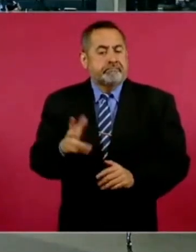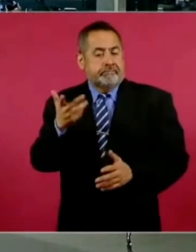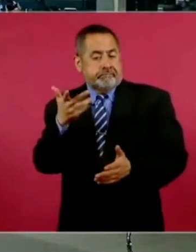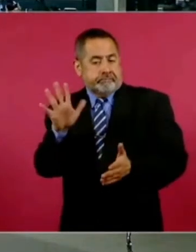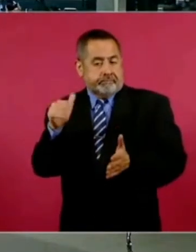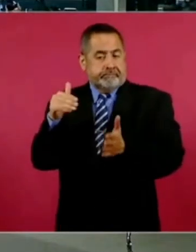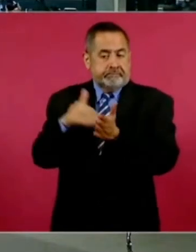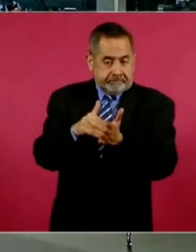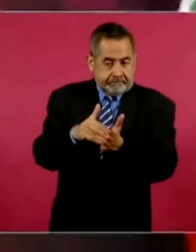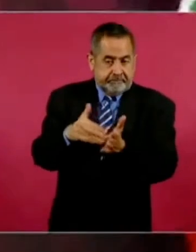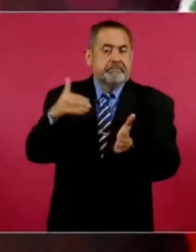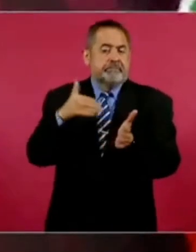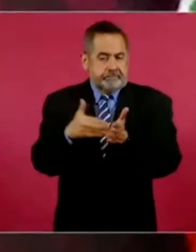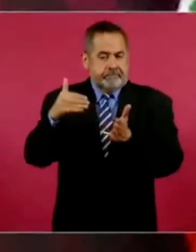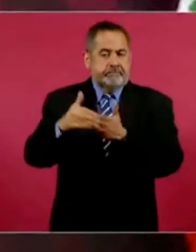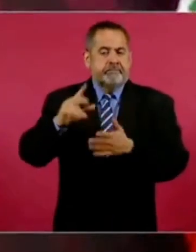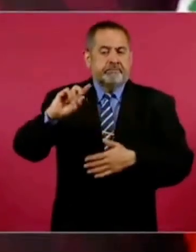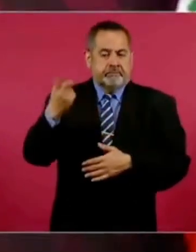mil millones de dólares.